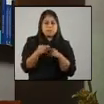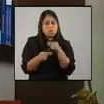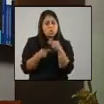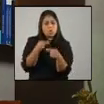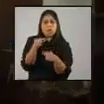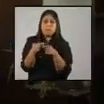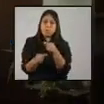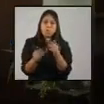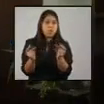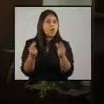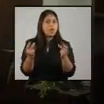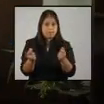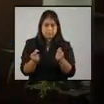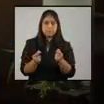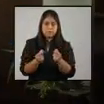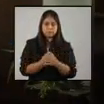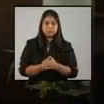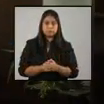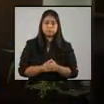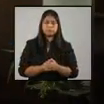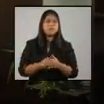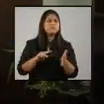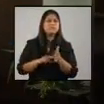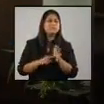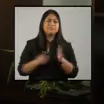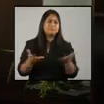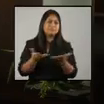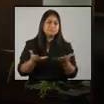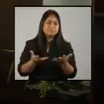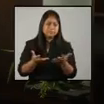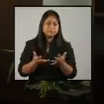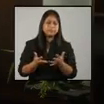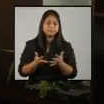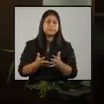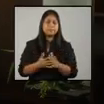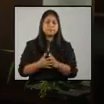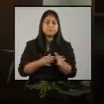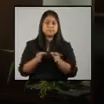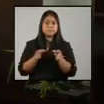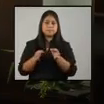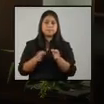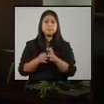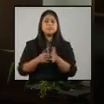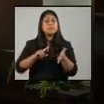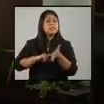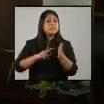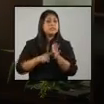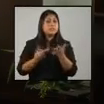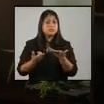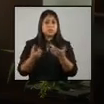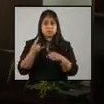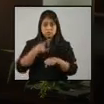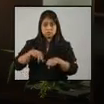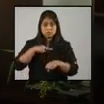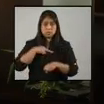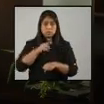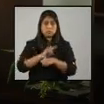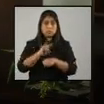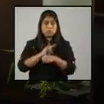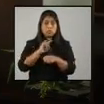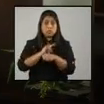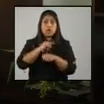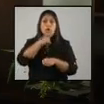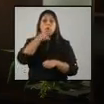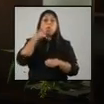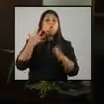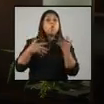tiempo posible. ¿Qué significa esto? Que vamos a utilizar los colores de alerta de la